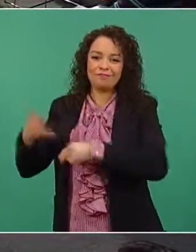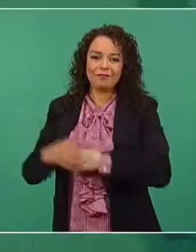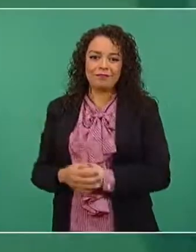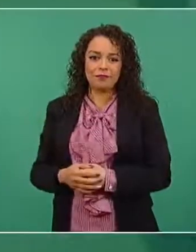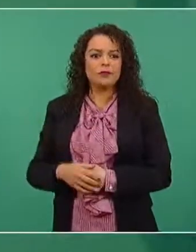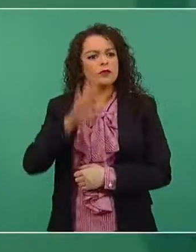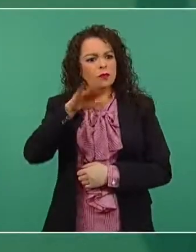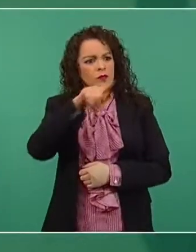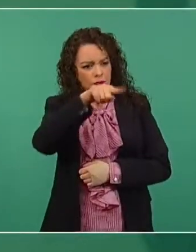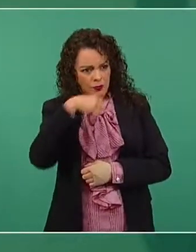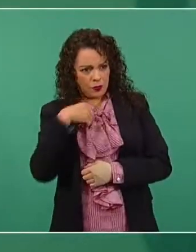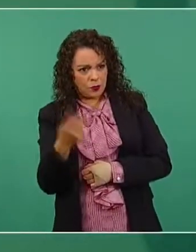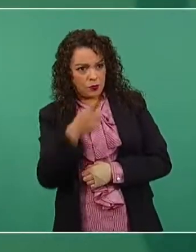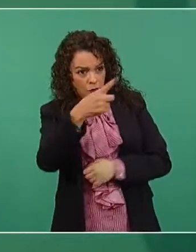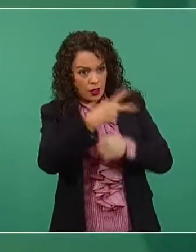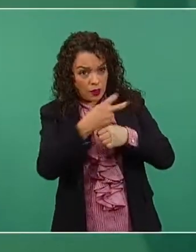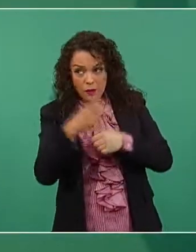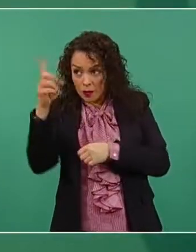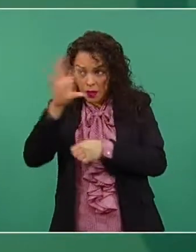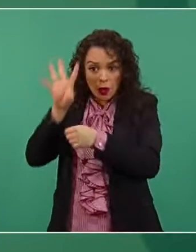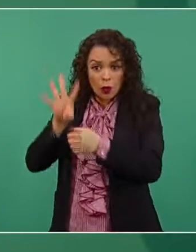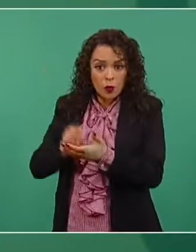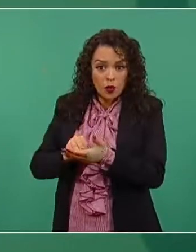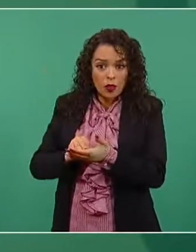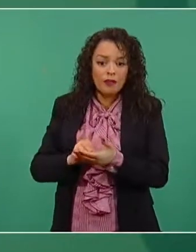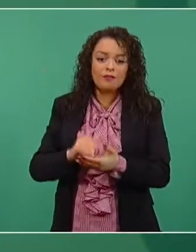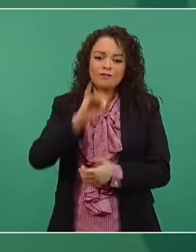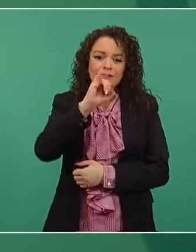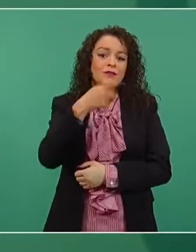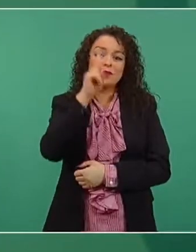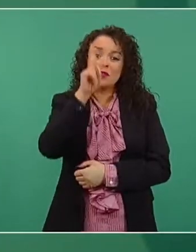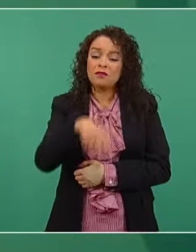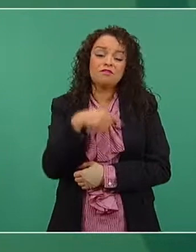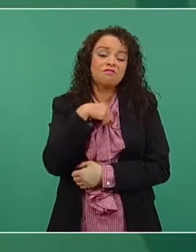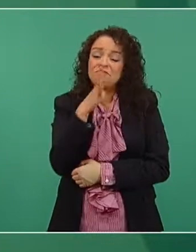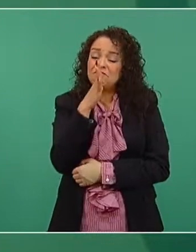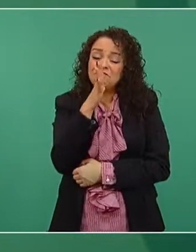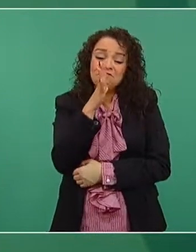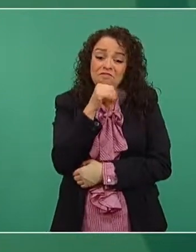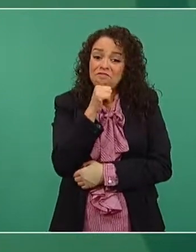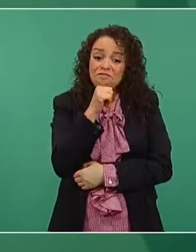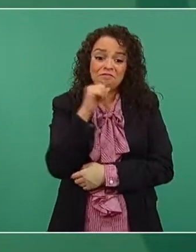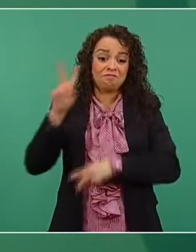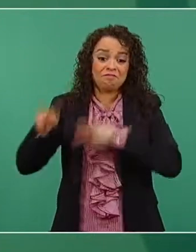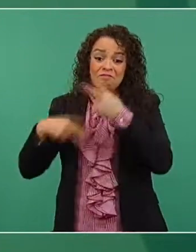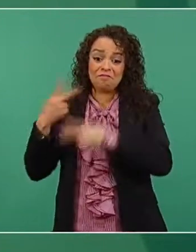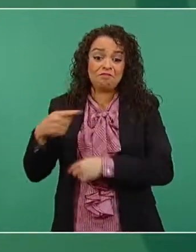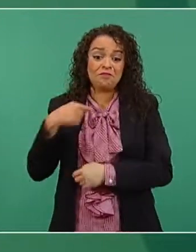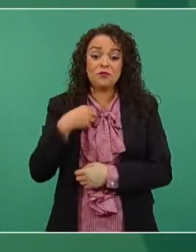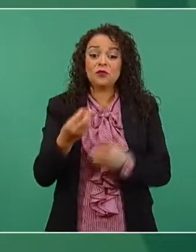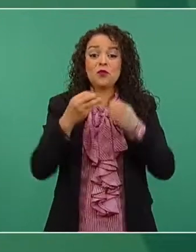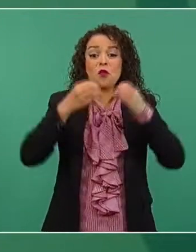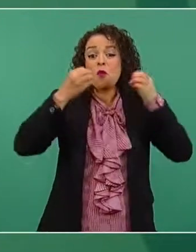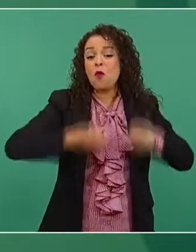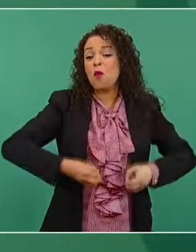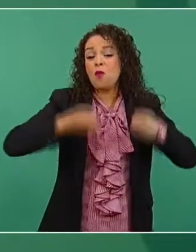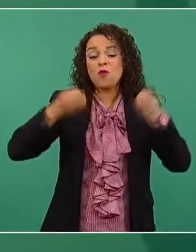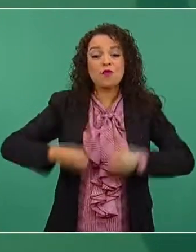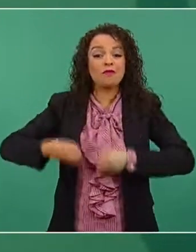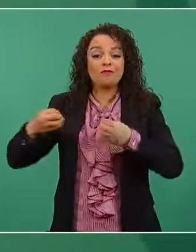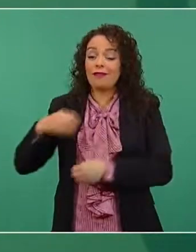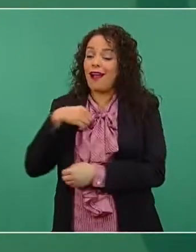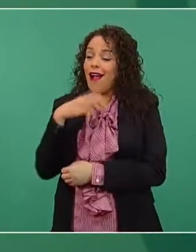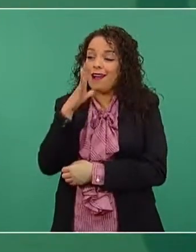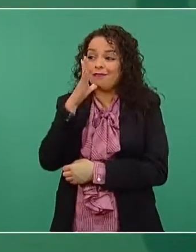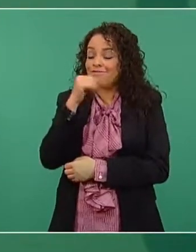pero yo, pues no puedo, porque tengo muchas ocupaciones. Y además,